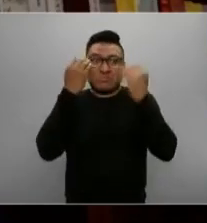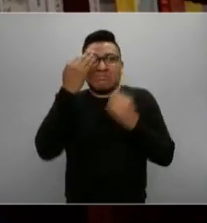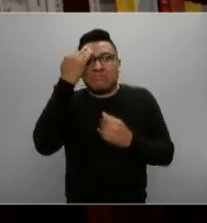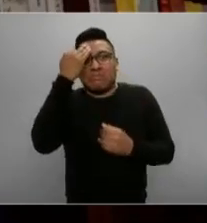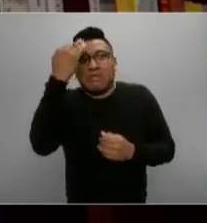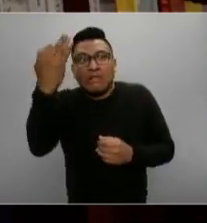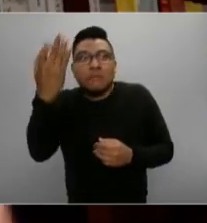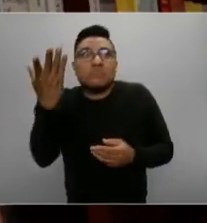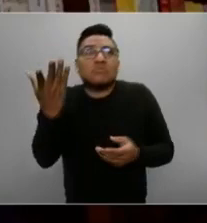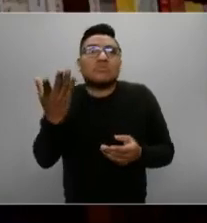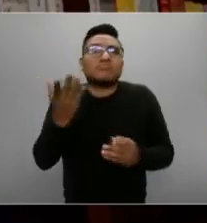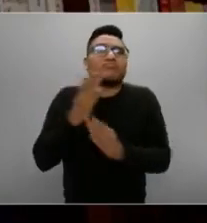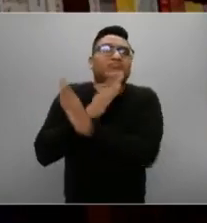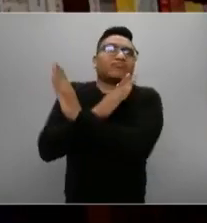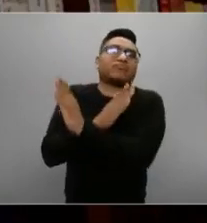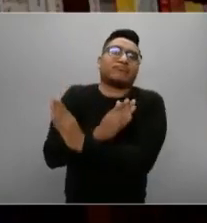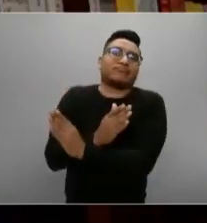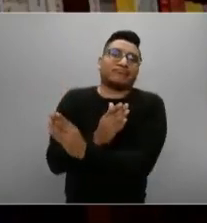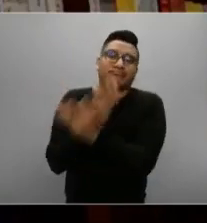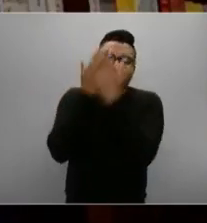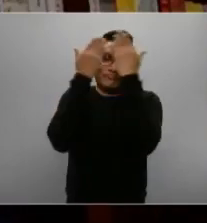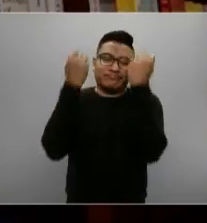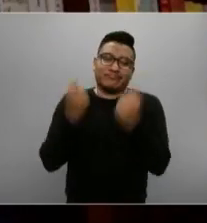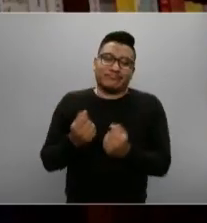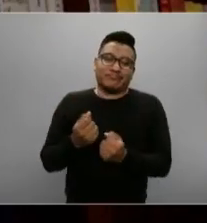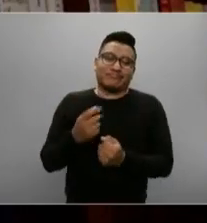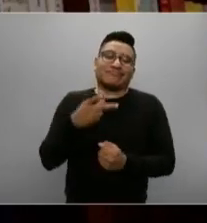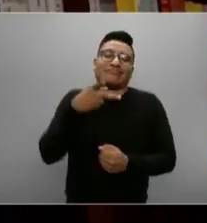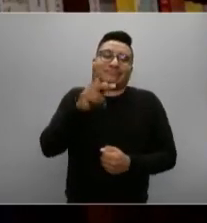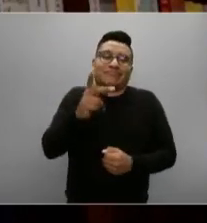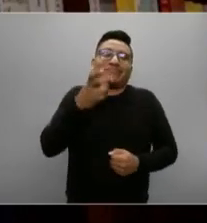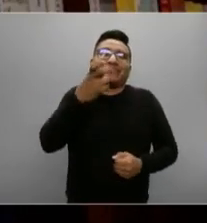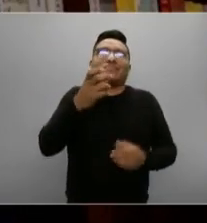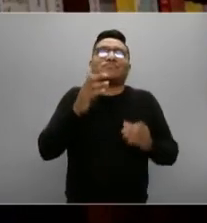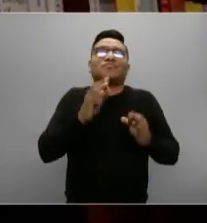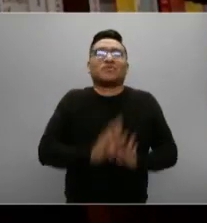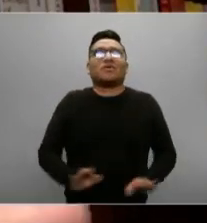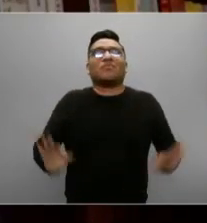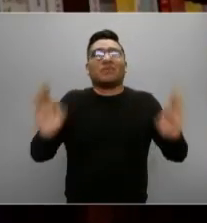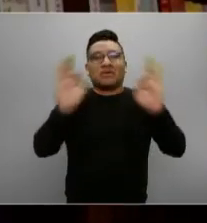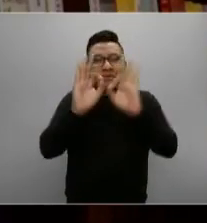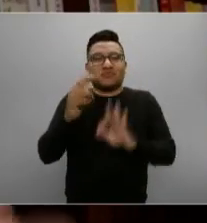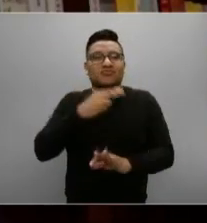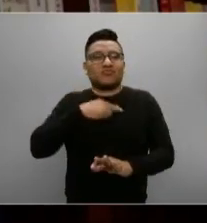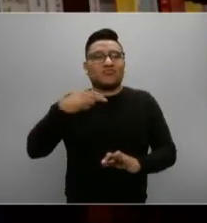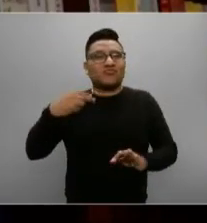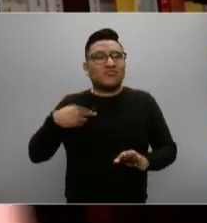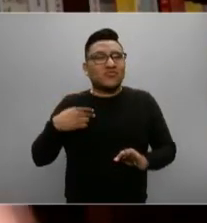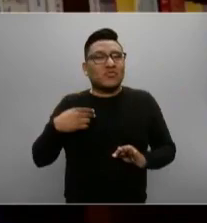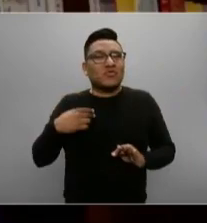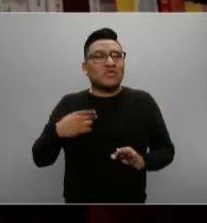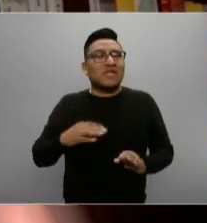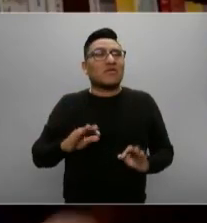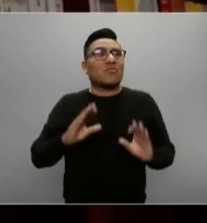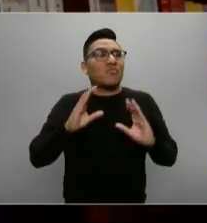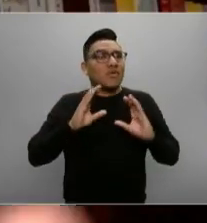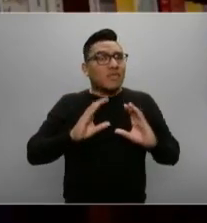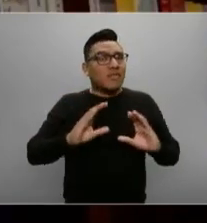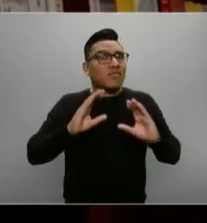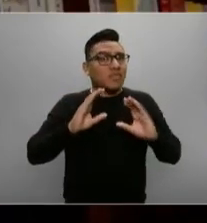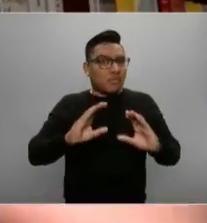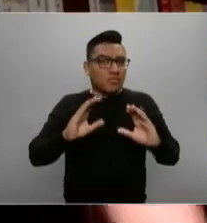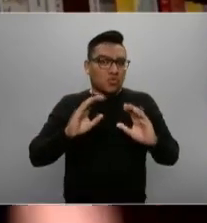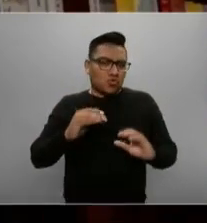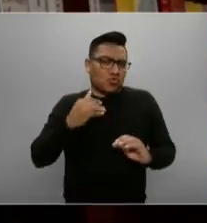tiempo, entonces es mucho mejor seguir teniendo mucha cautela. Yo, desde luego, estoy donando un poco de mi